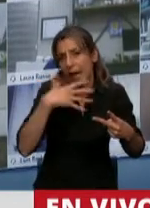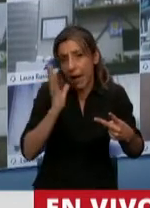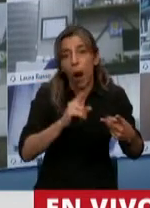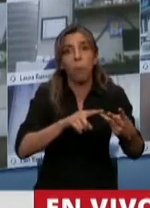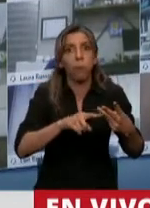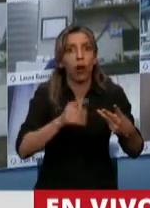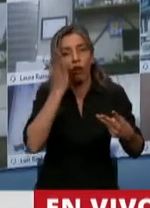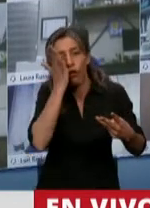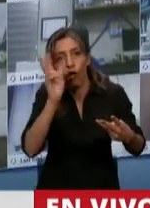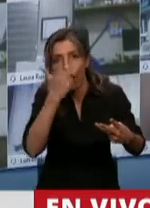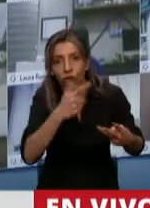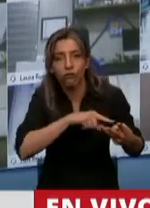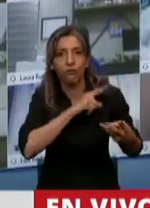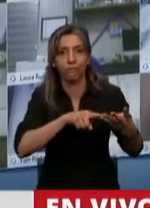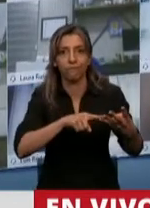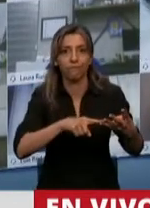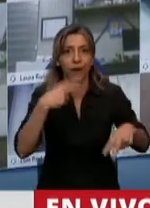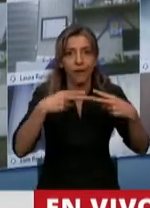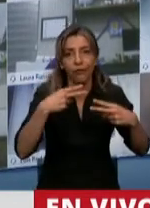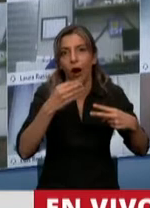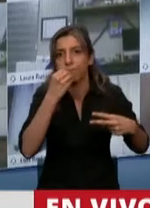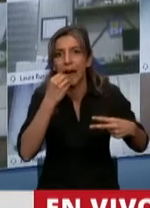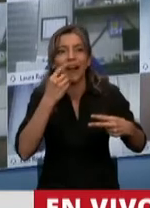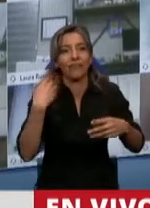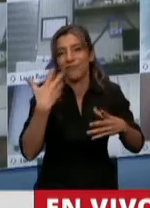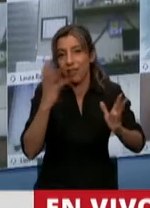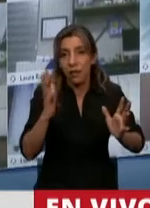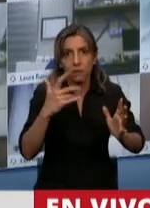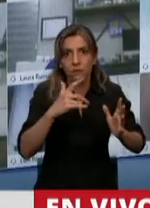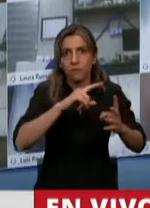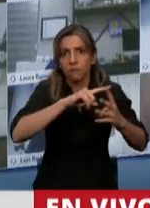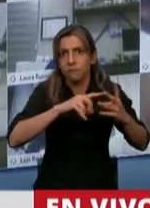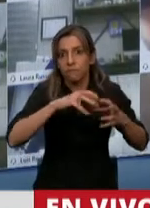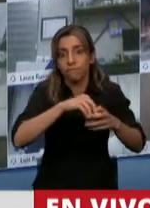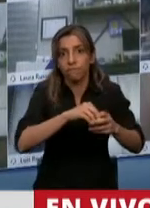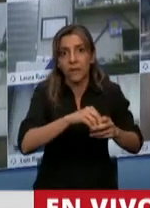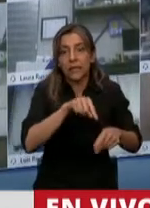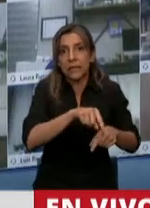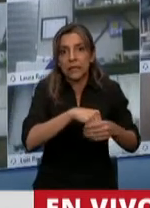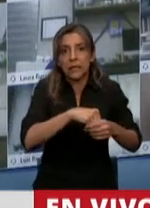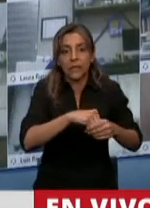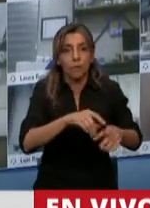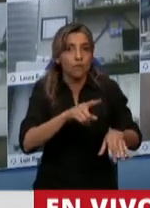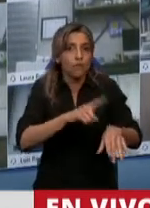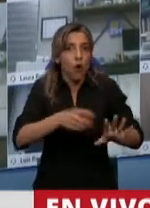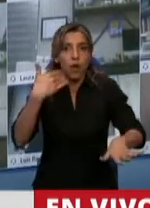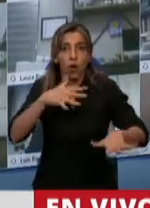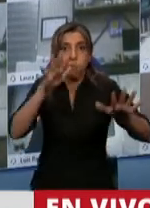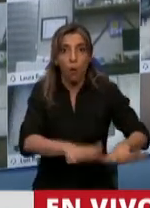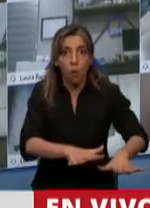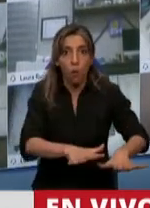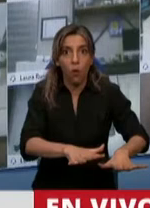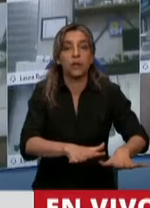gastronomía y que creo que es uno de los sectores que en último término van a terminar produciendo su recuperación